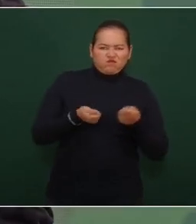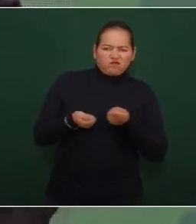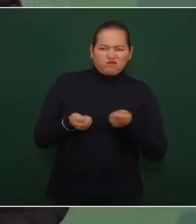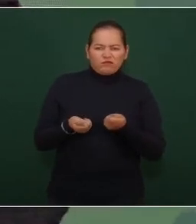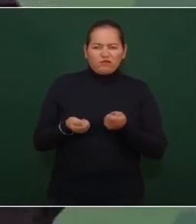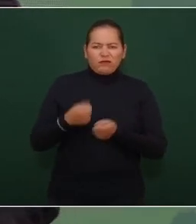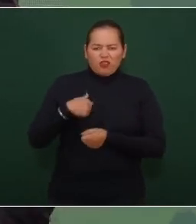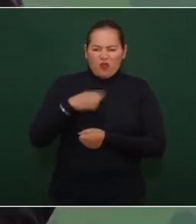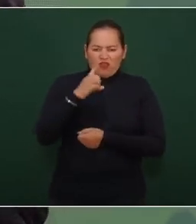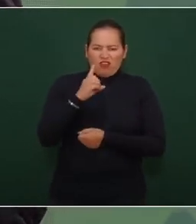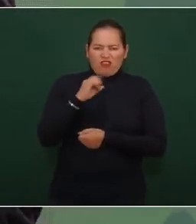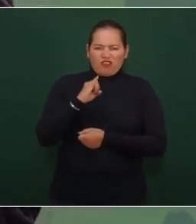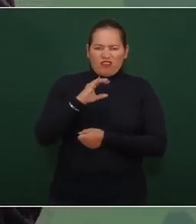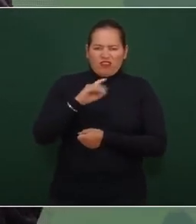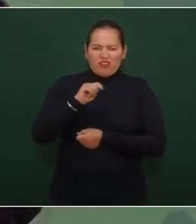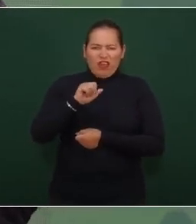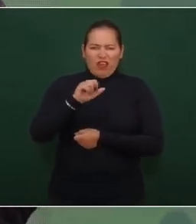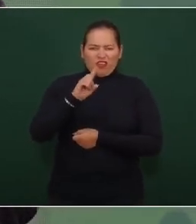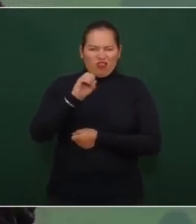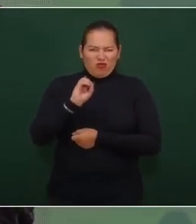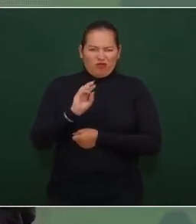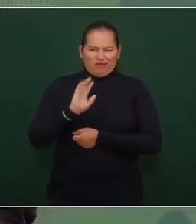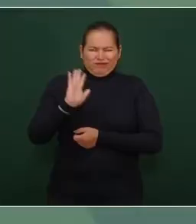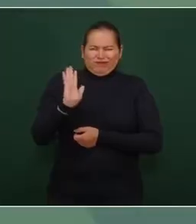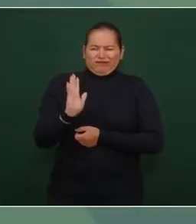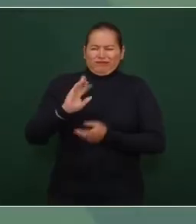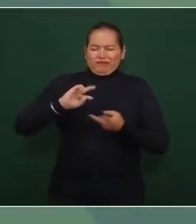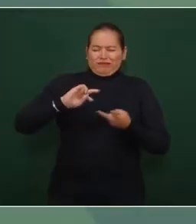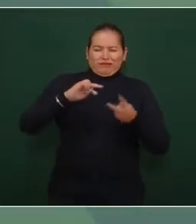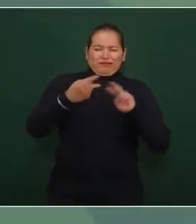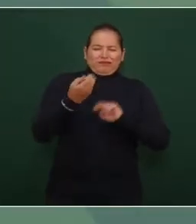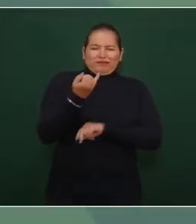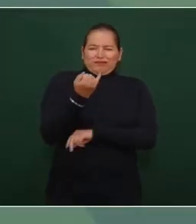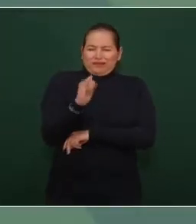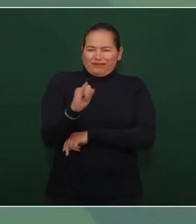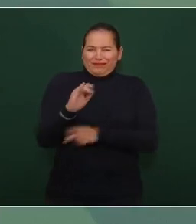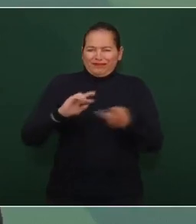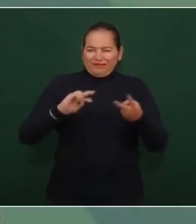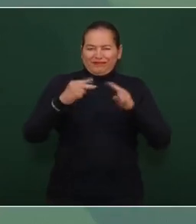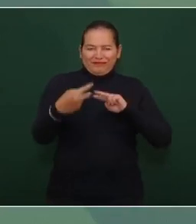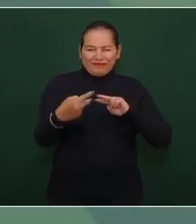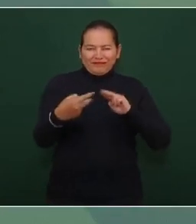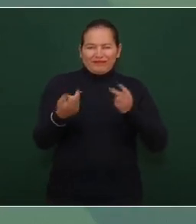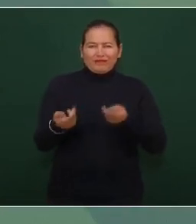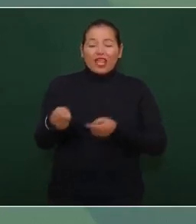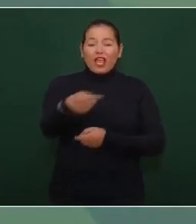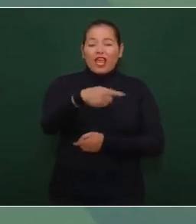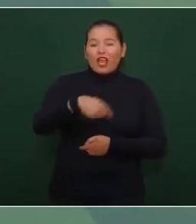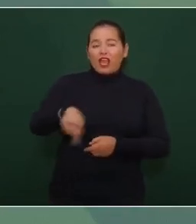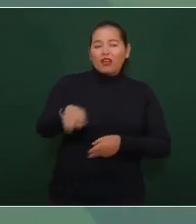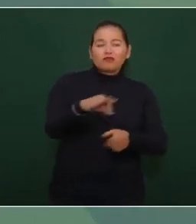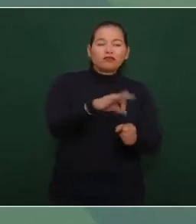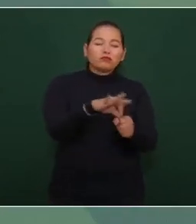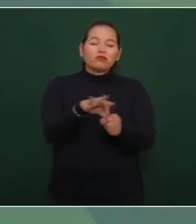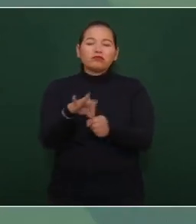fíjense es como el mundo al revés ellos son los demócratas